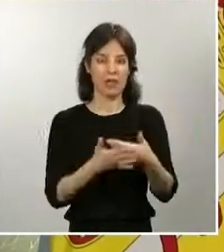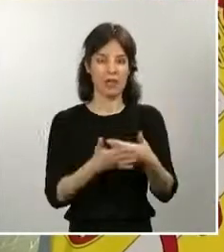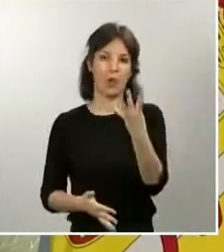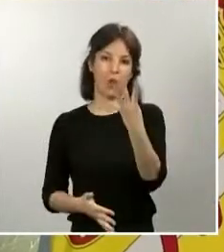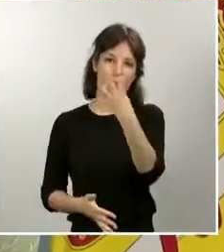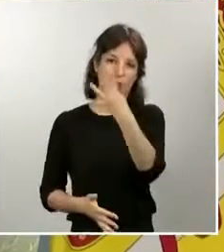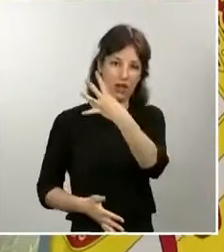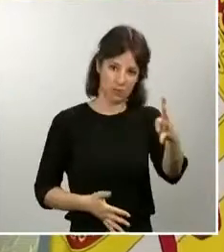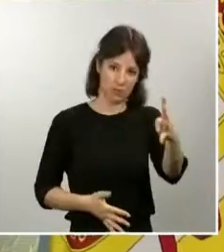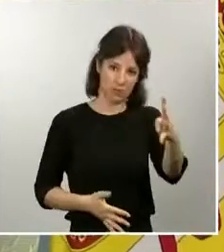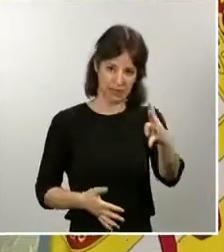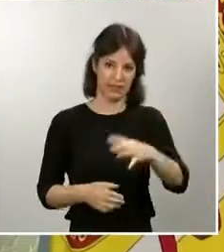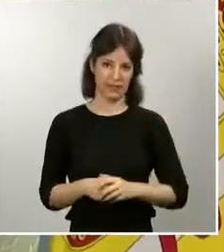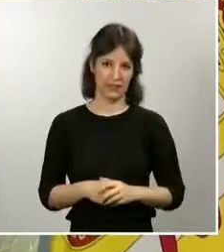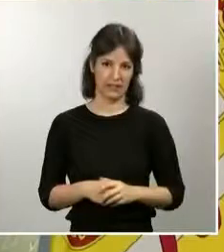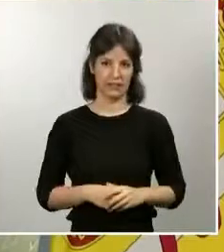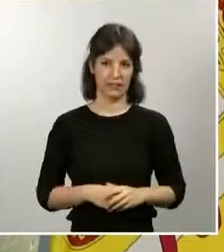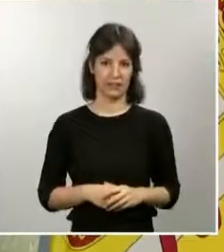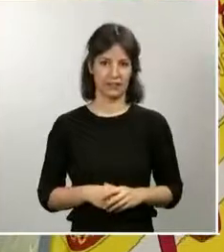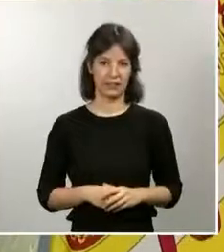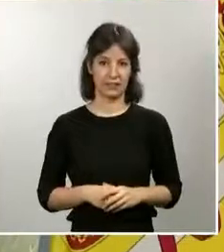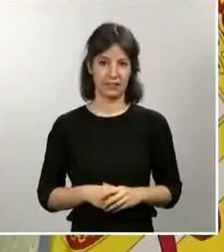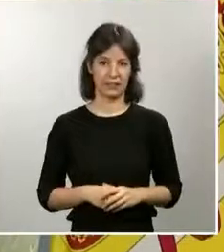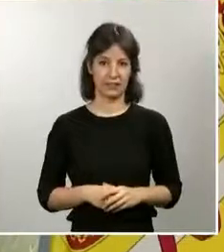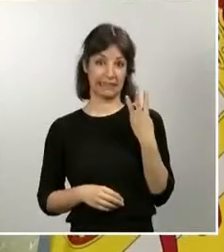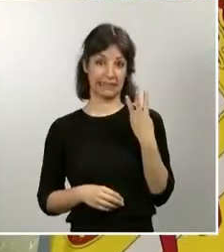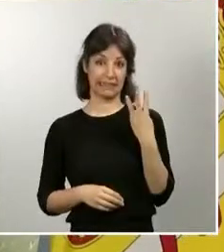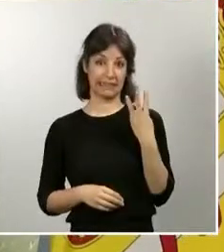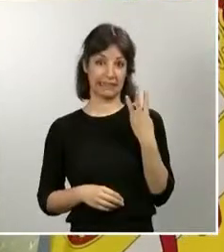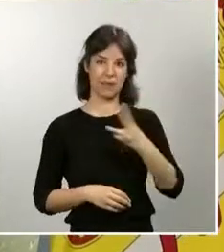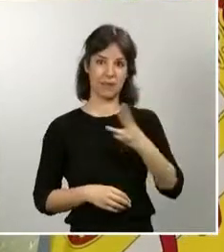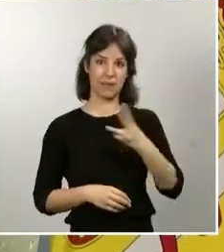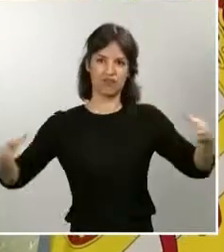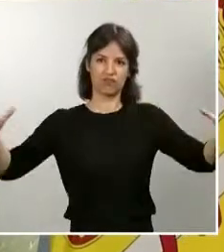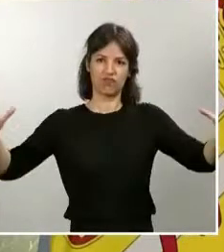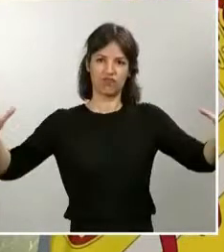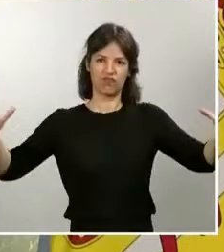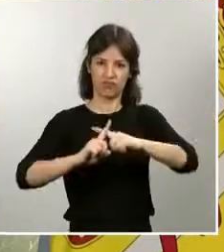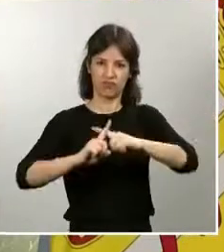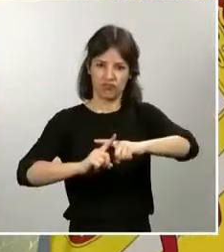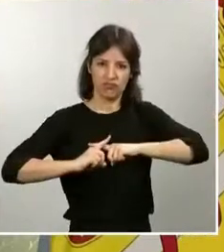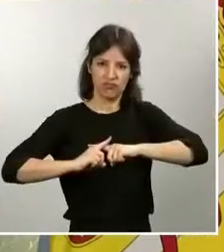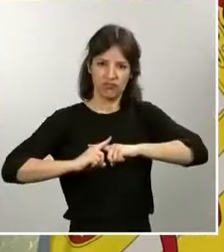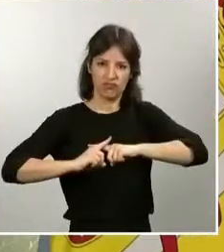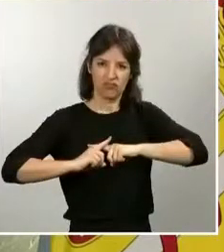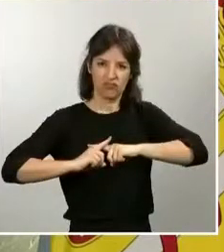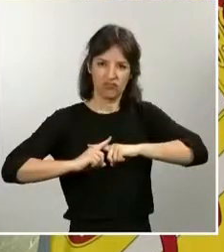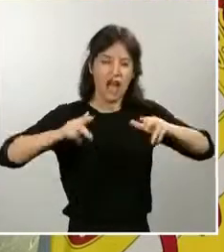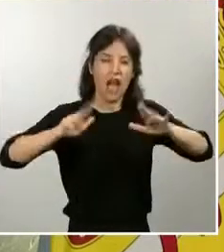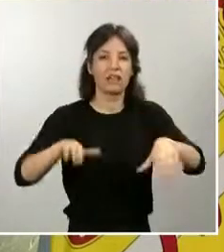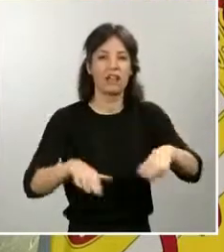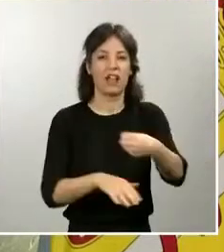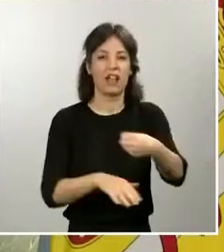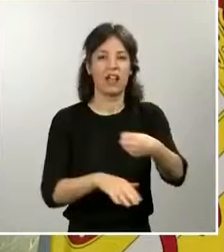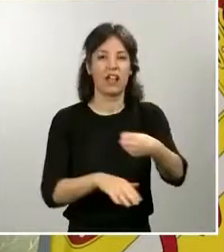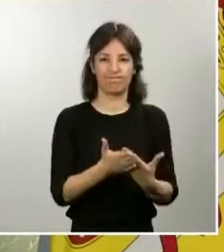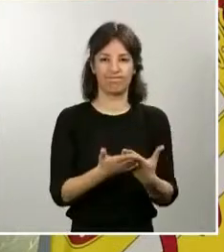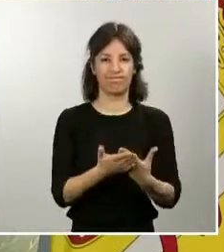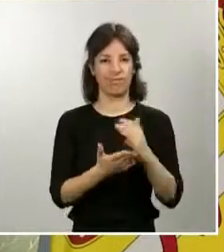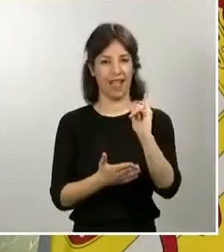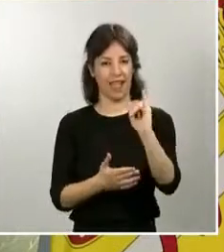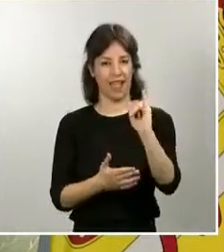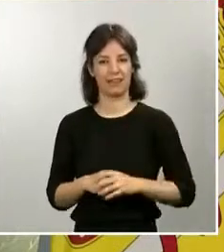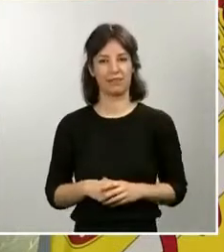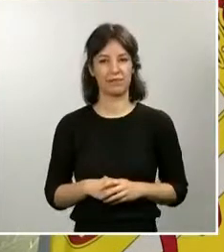tres semanas de esfuerzo y sacrificio colectivo están dando sus resultados. Todos juntos debemos